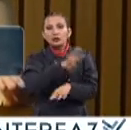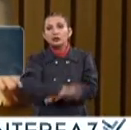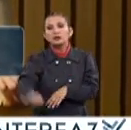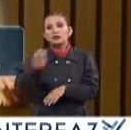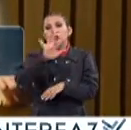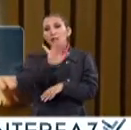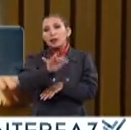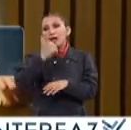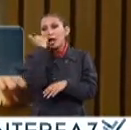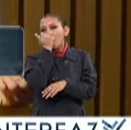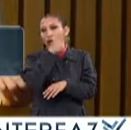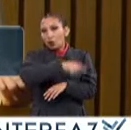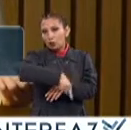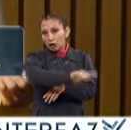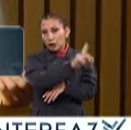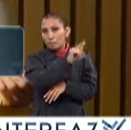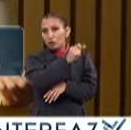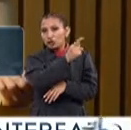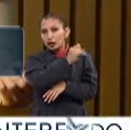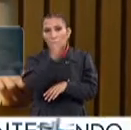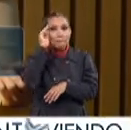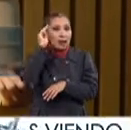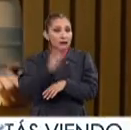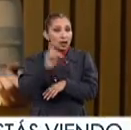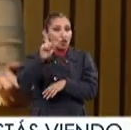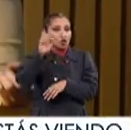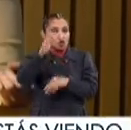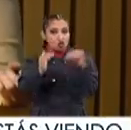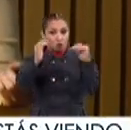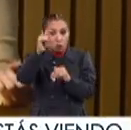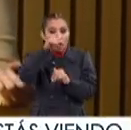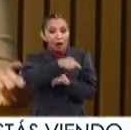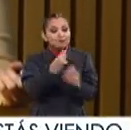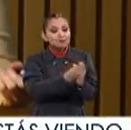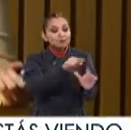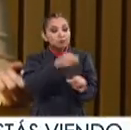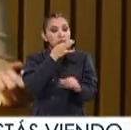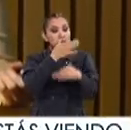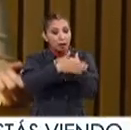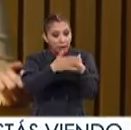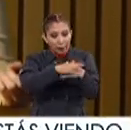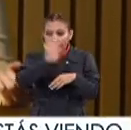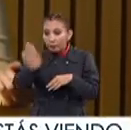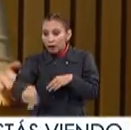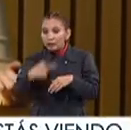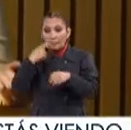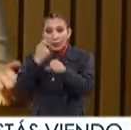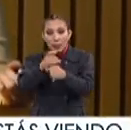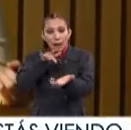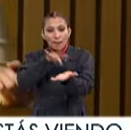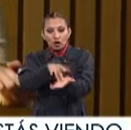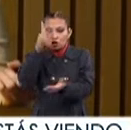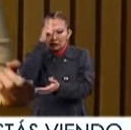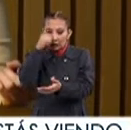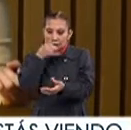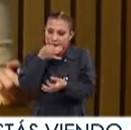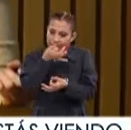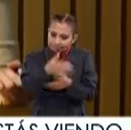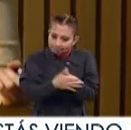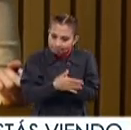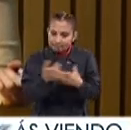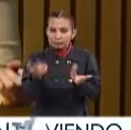450 estudiantes de posgrado, maestra y doctorado En lo que fue notificación de muerte, primer apoyo psicológico,